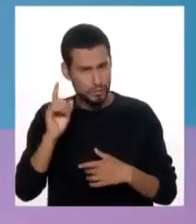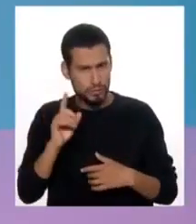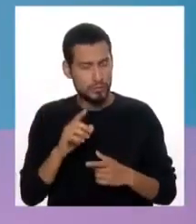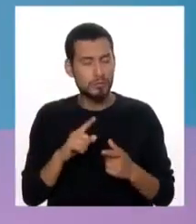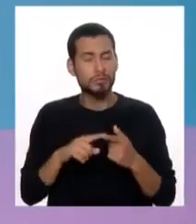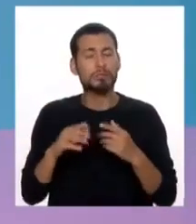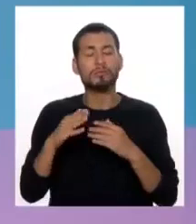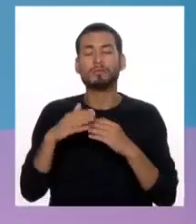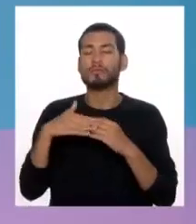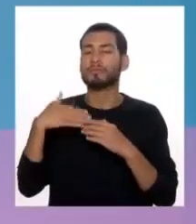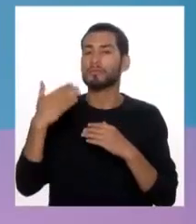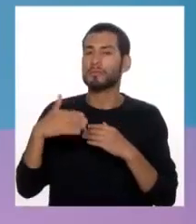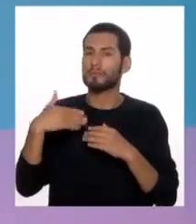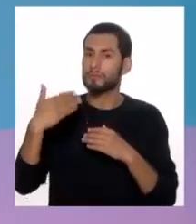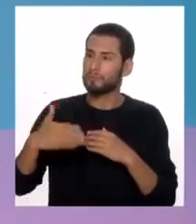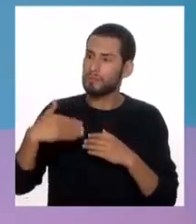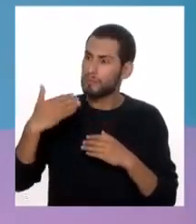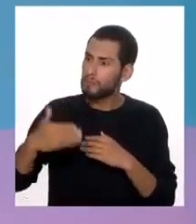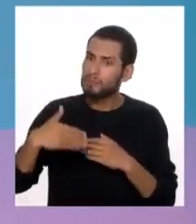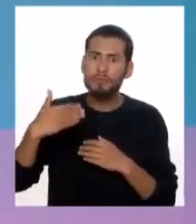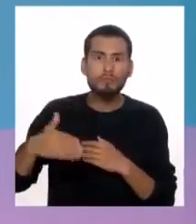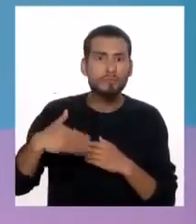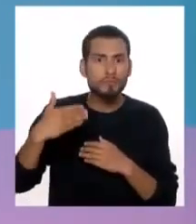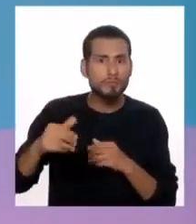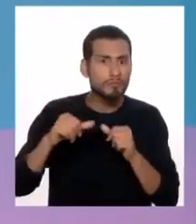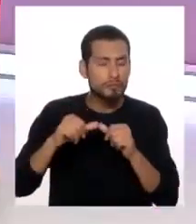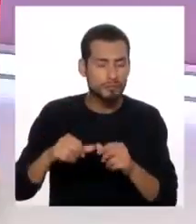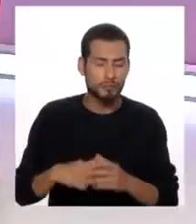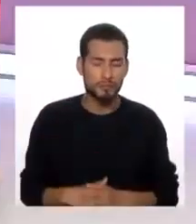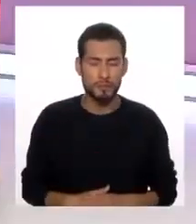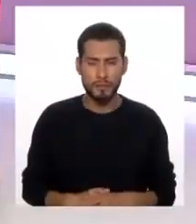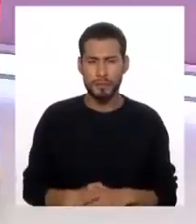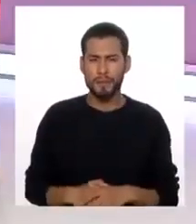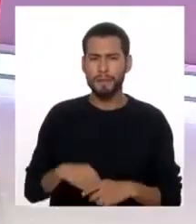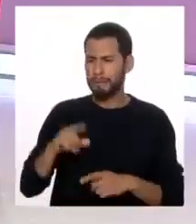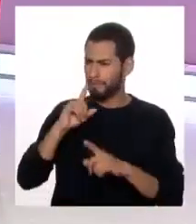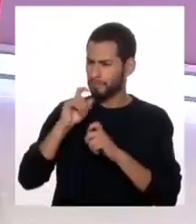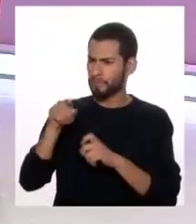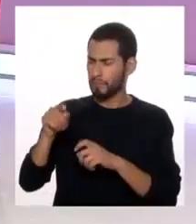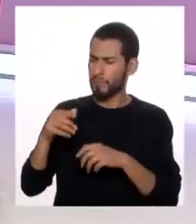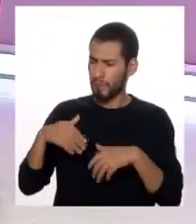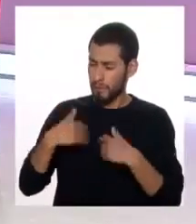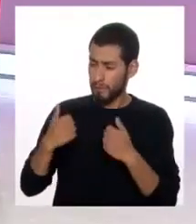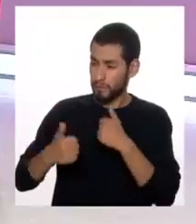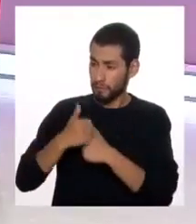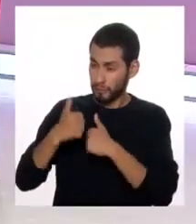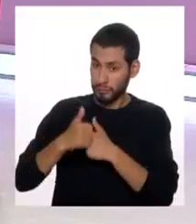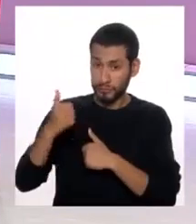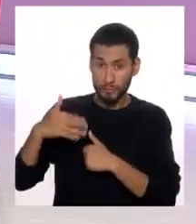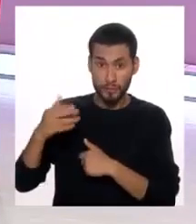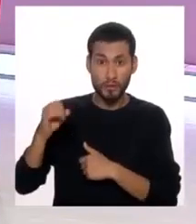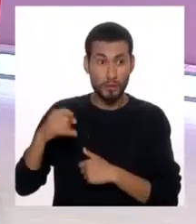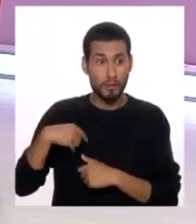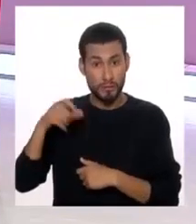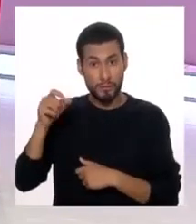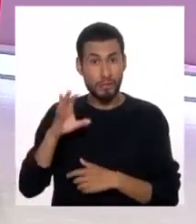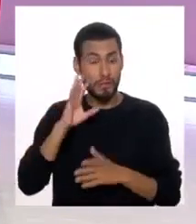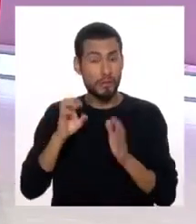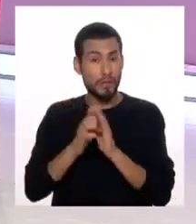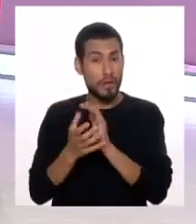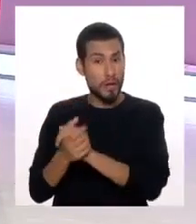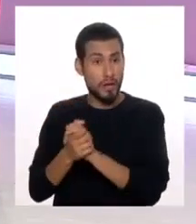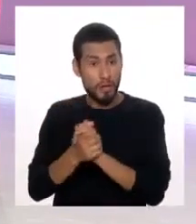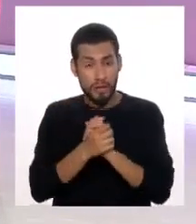ya cuando esto es seguido... y hay factores de riesgo que de pronto uno pueda decir, mis hijos pueden estar más en riesgo, por ejemplo, por amistades,